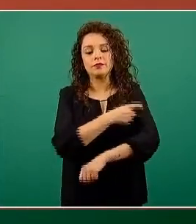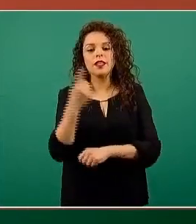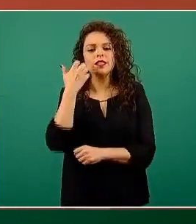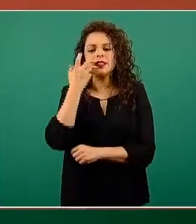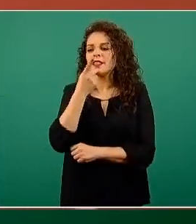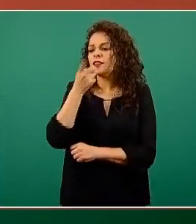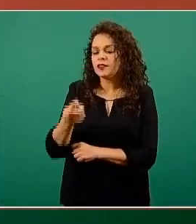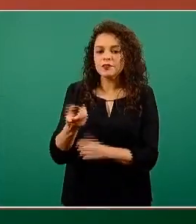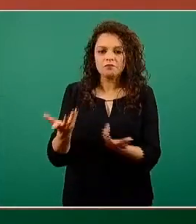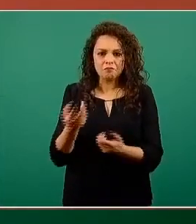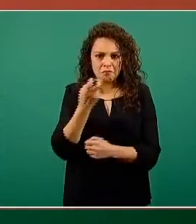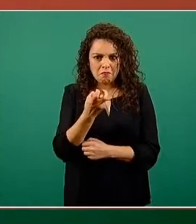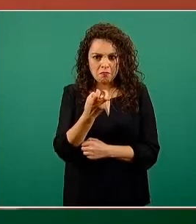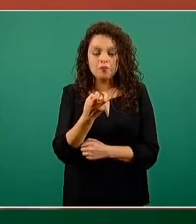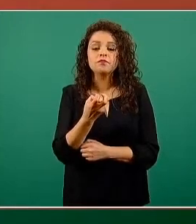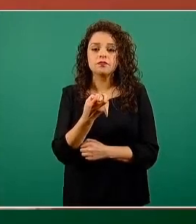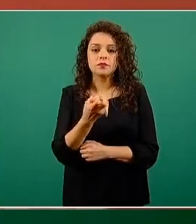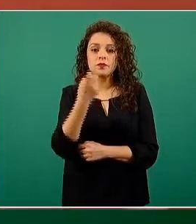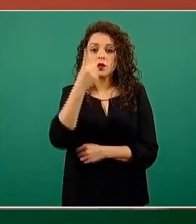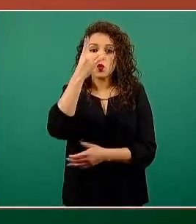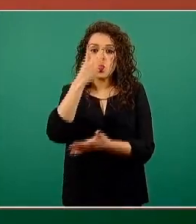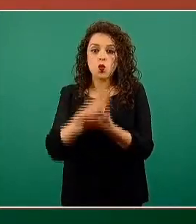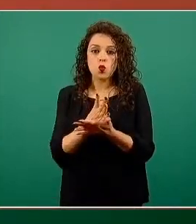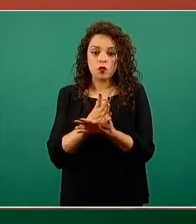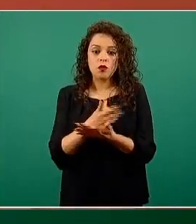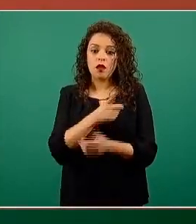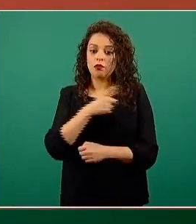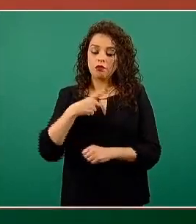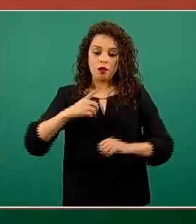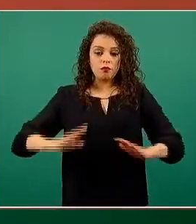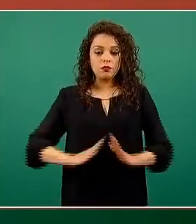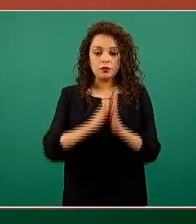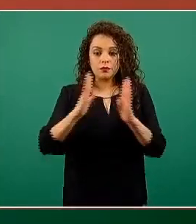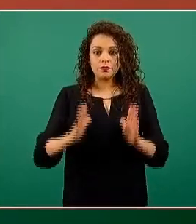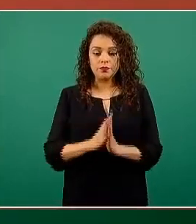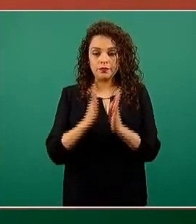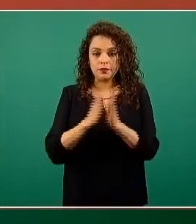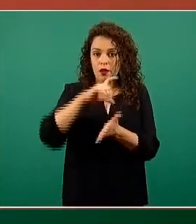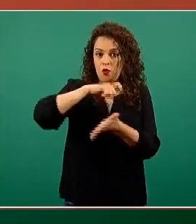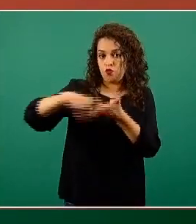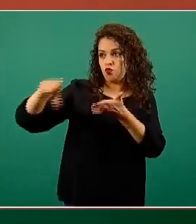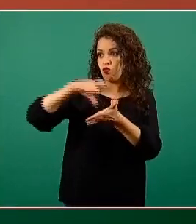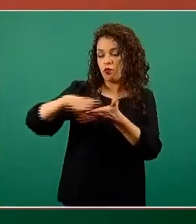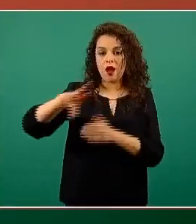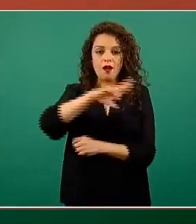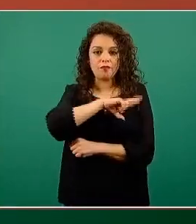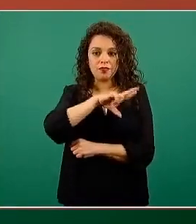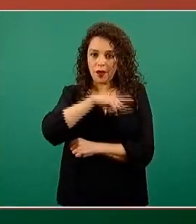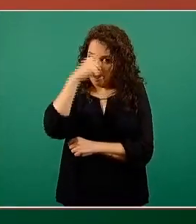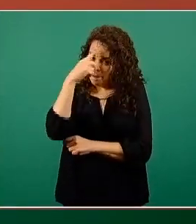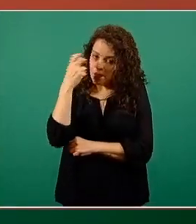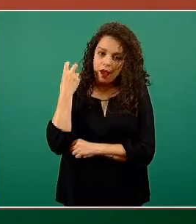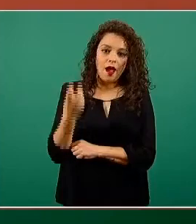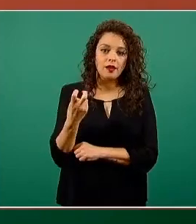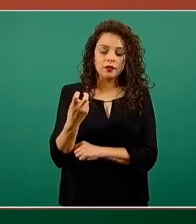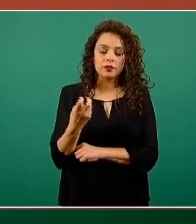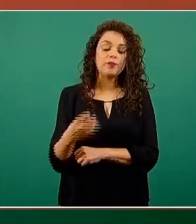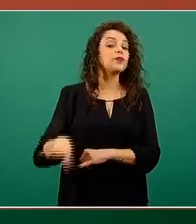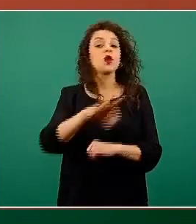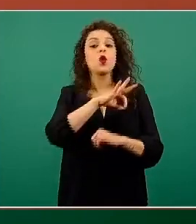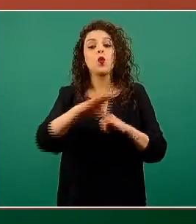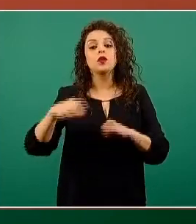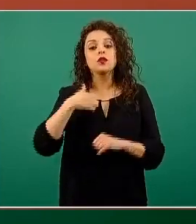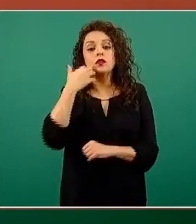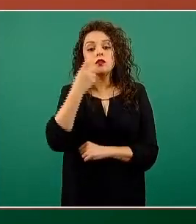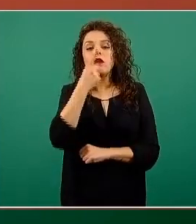la condición en la que tendrían que participar estas compras privadas. Ahora, finalmente, quiero distinguir aquí